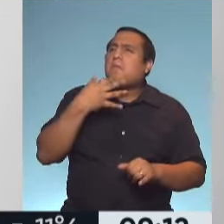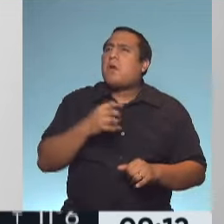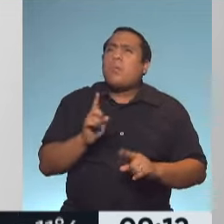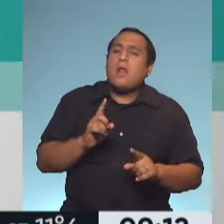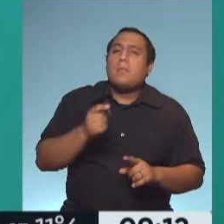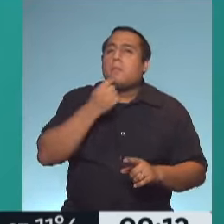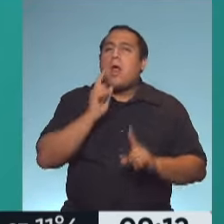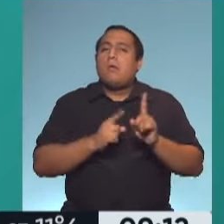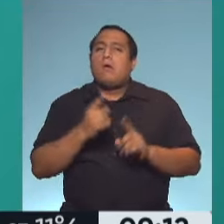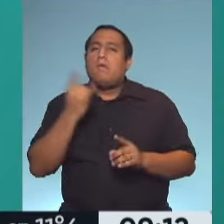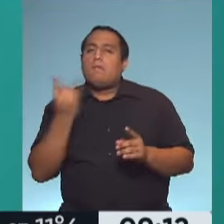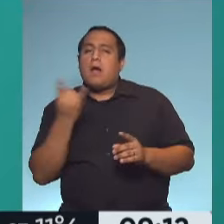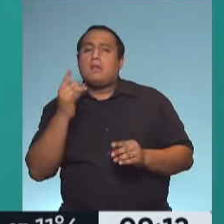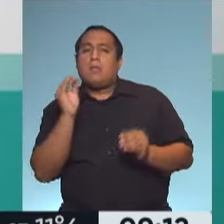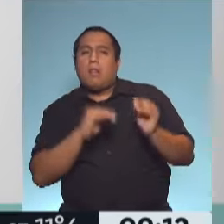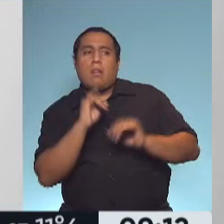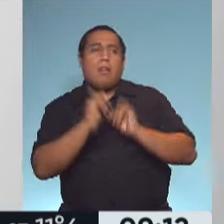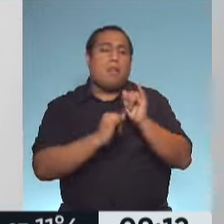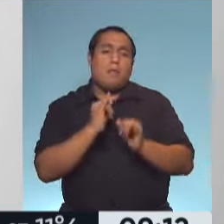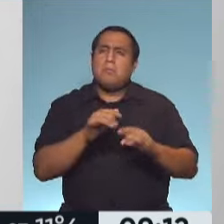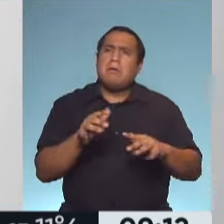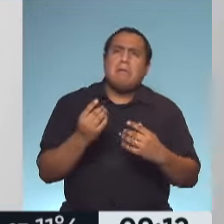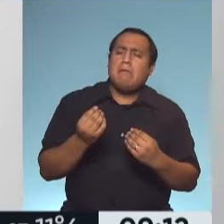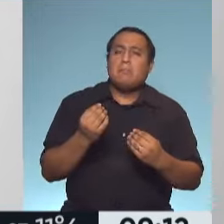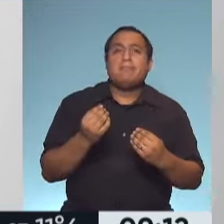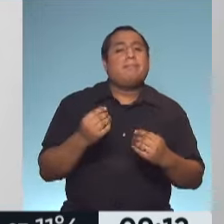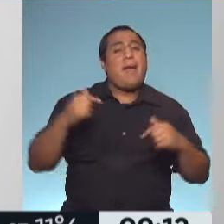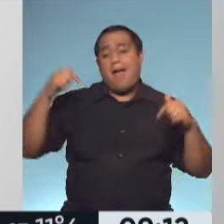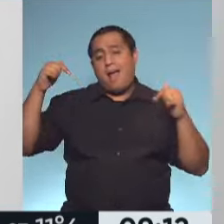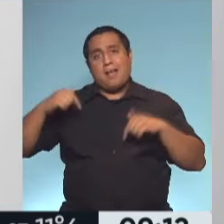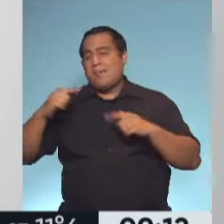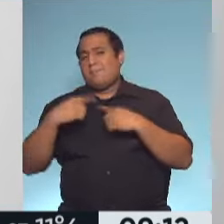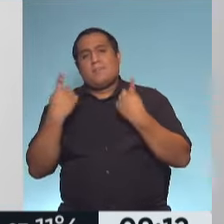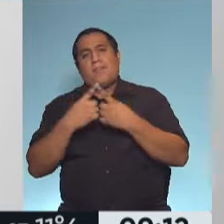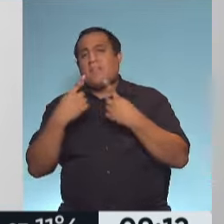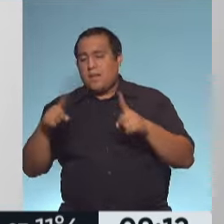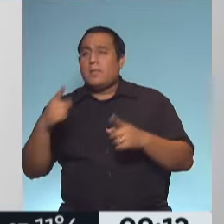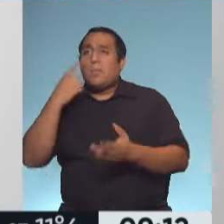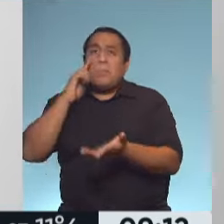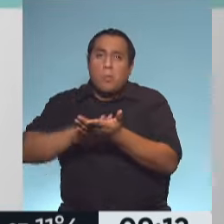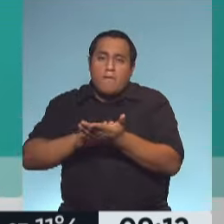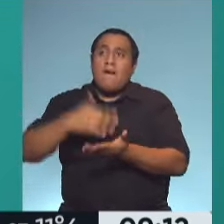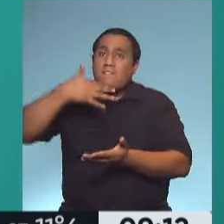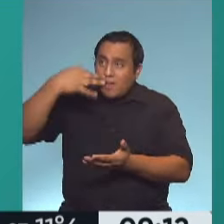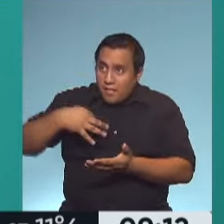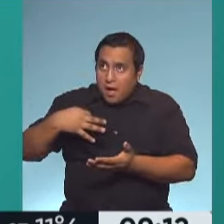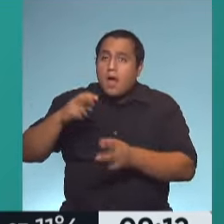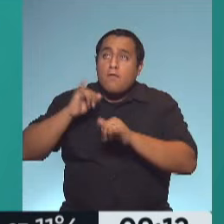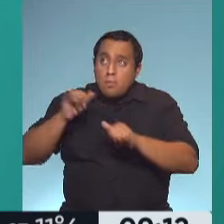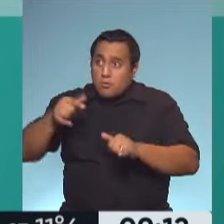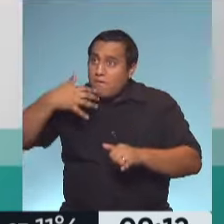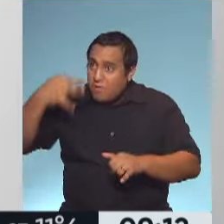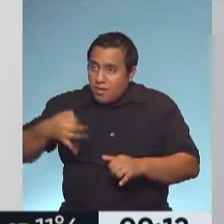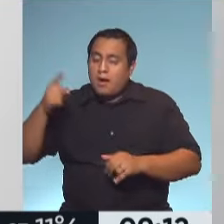manejarme, siempre interpretar lo que acá siempre decimos es a las fuentes, buscar información que te permita tomar